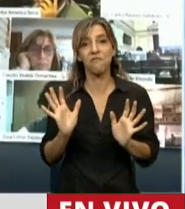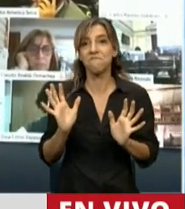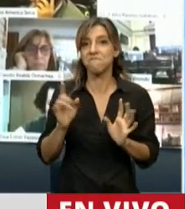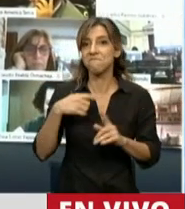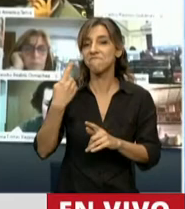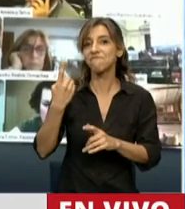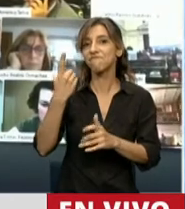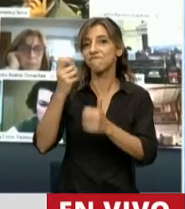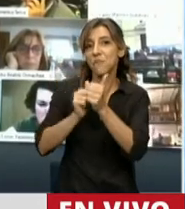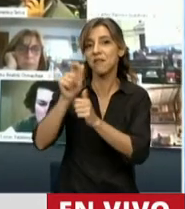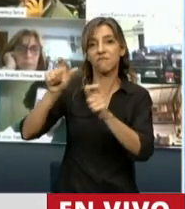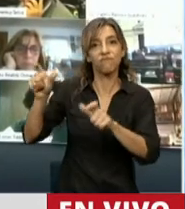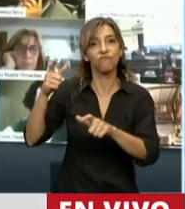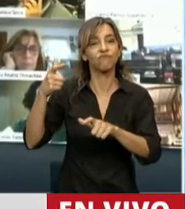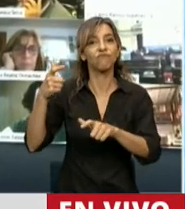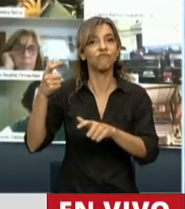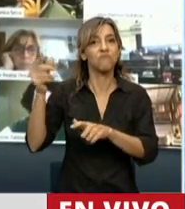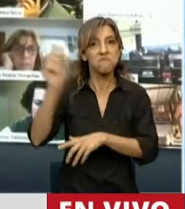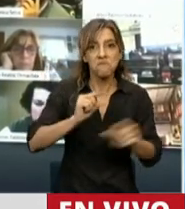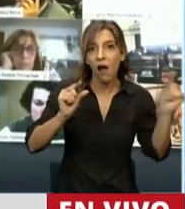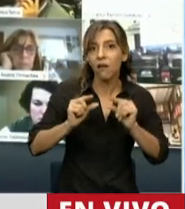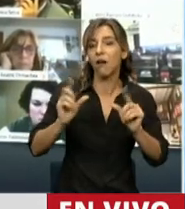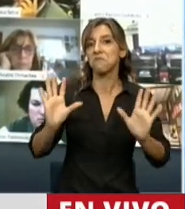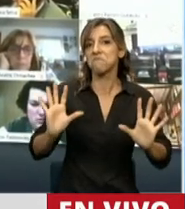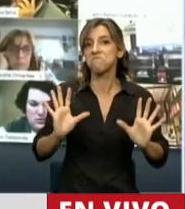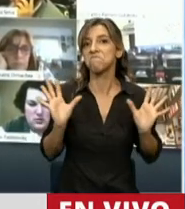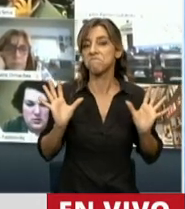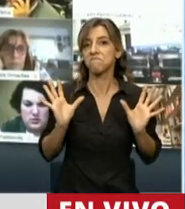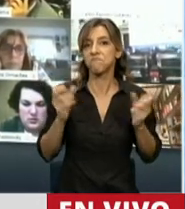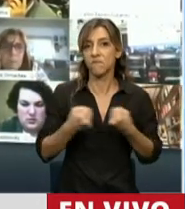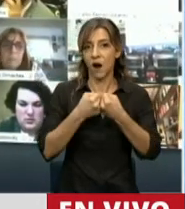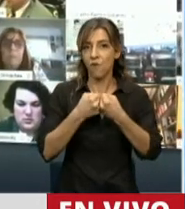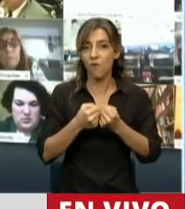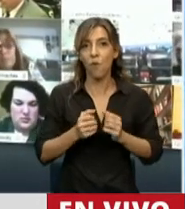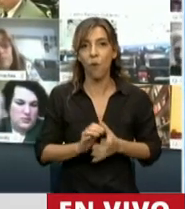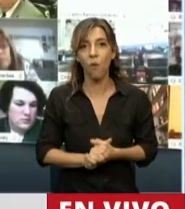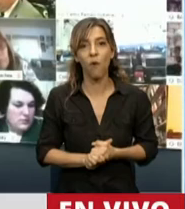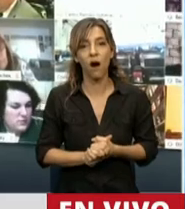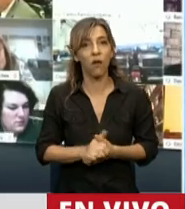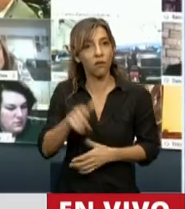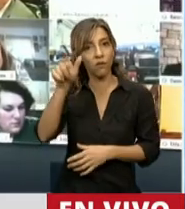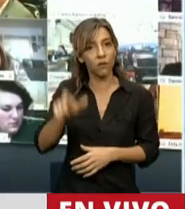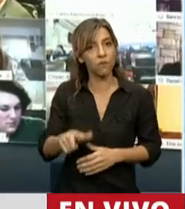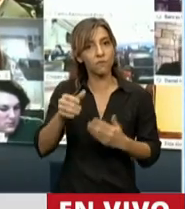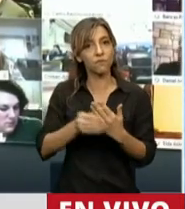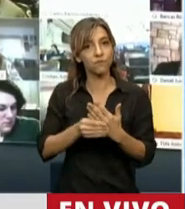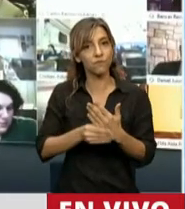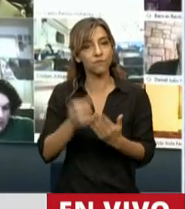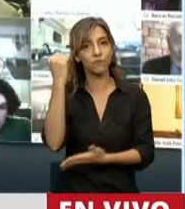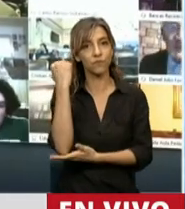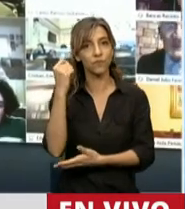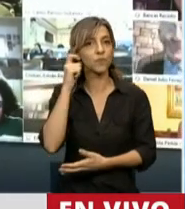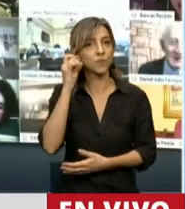resaltar el trabajo del talento silencioso de nuestro Ministro de Economía, Martín Guzmán,